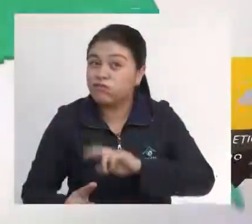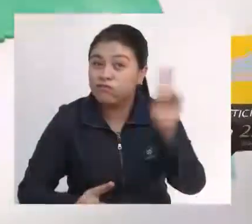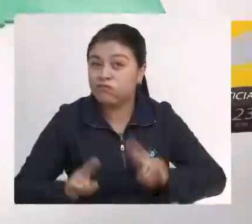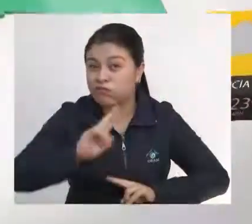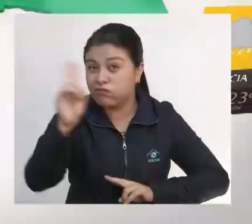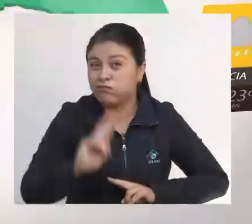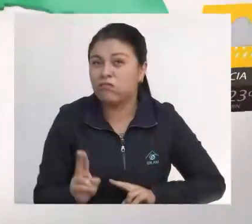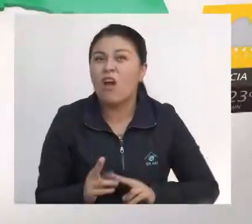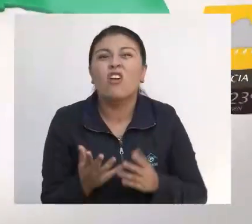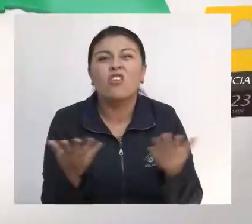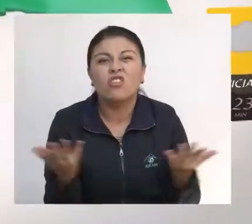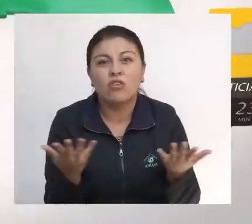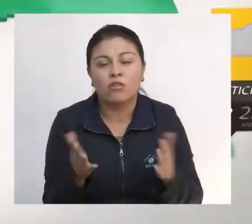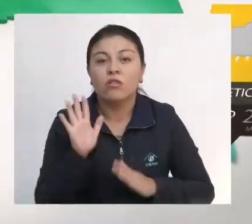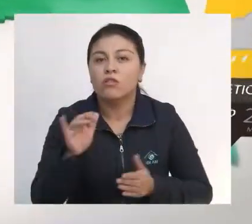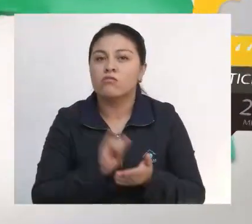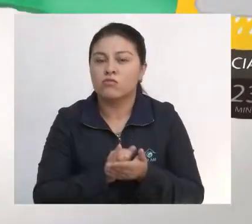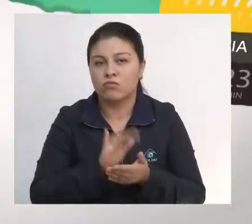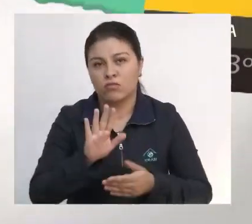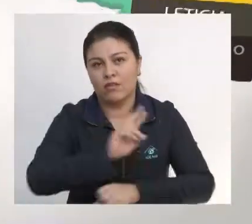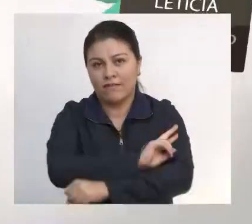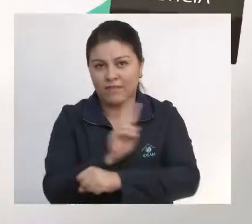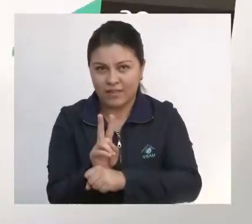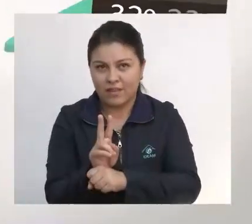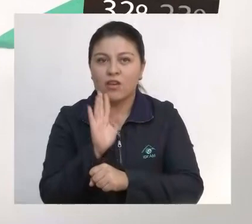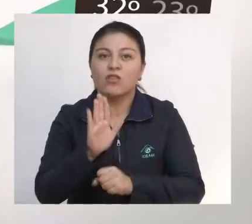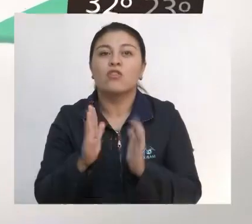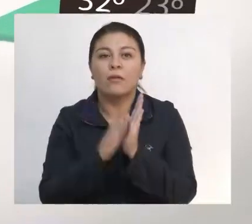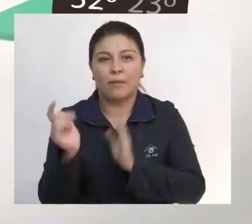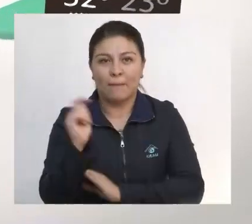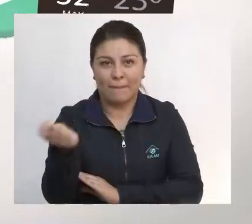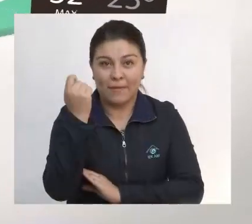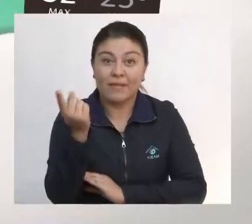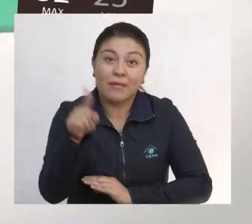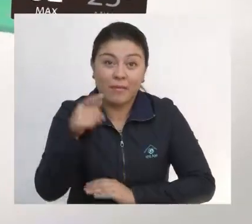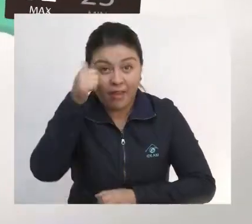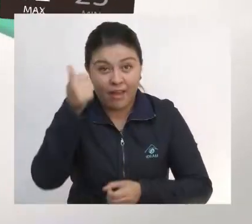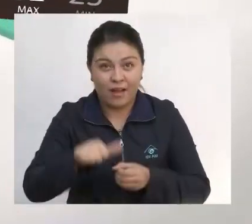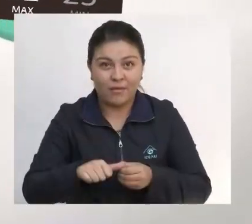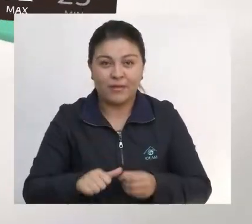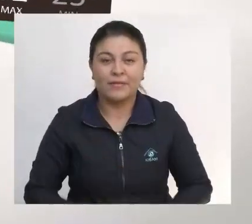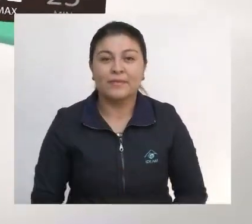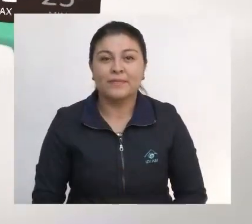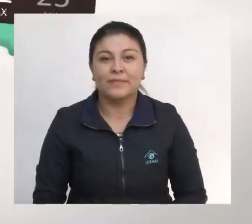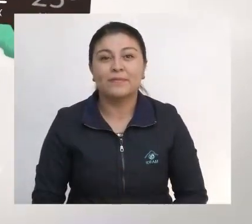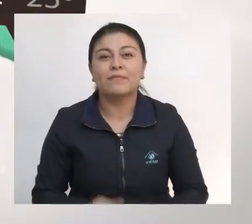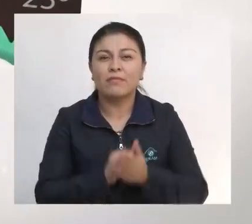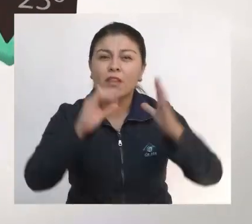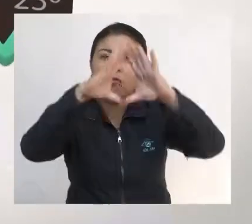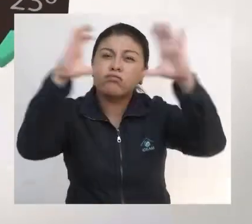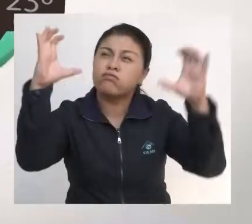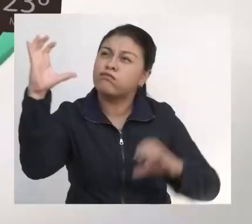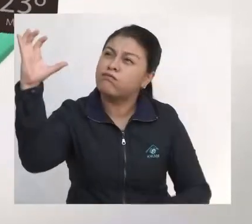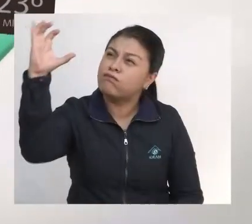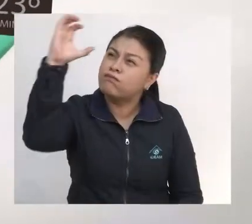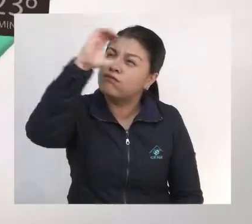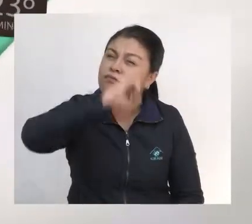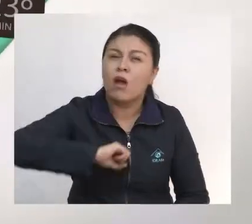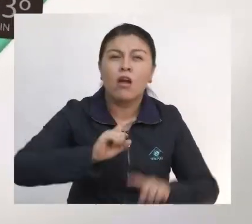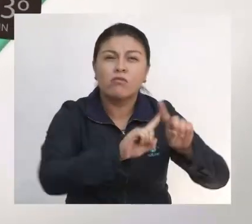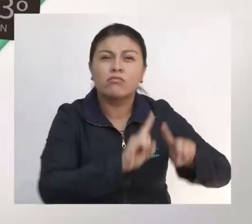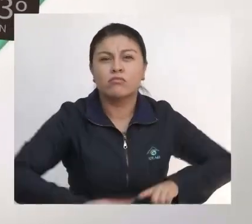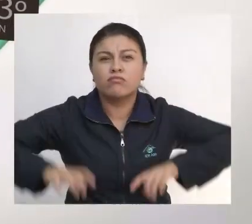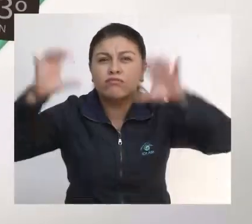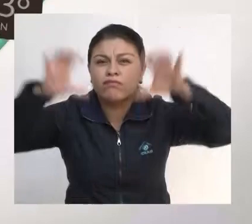Cielo gris y aguaceros de variada intensidad sobre sectores de Guainía, Baupés, Norte de Amazonas, Centro y Oriente de Caquetá